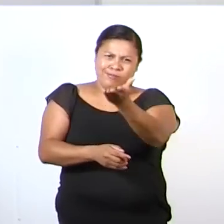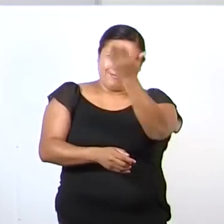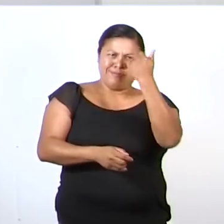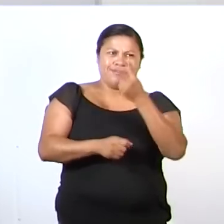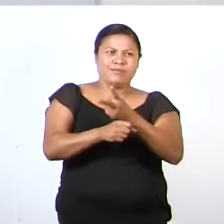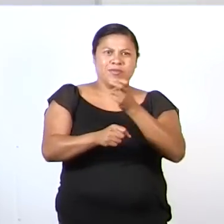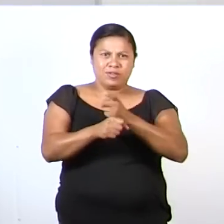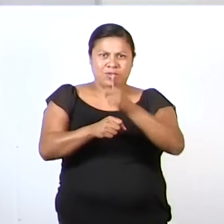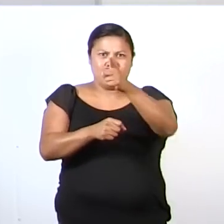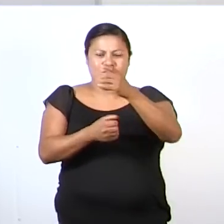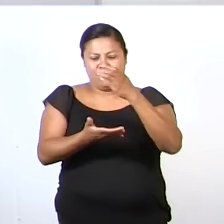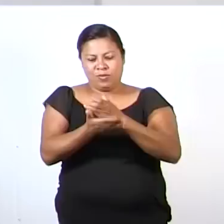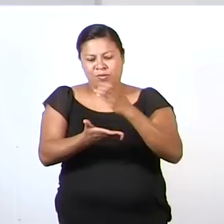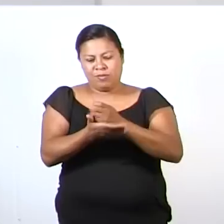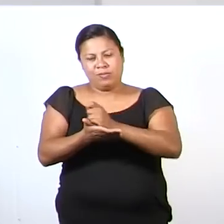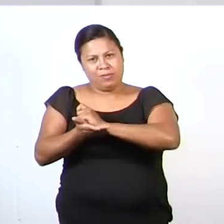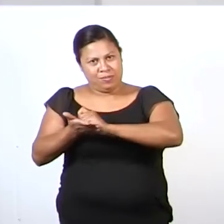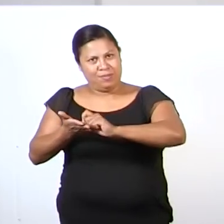anotes en tu libreta.